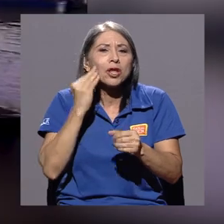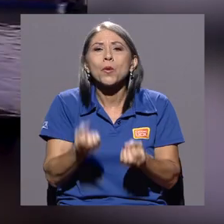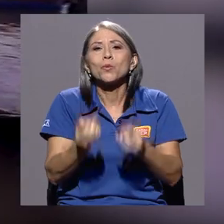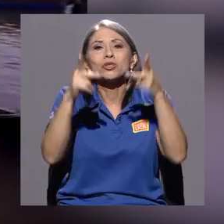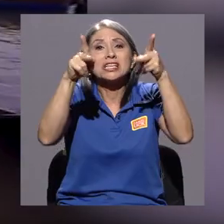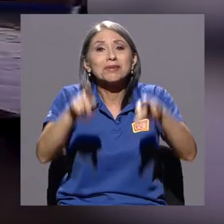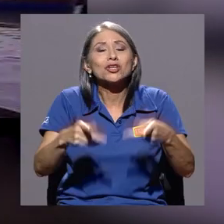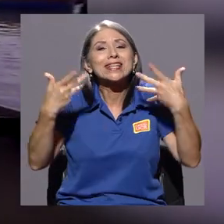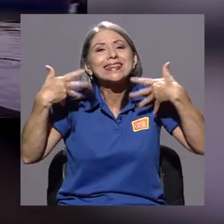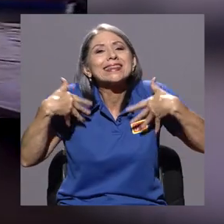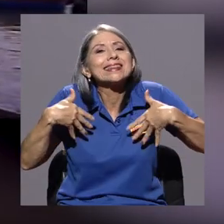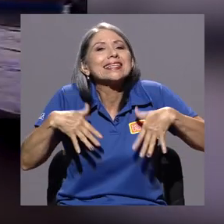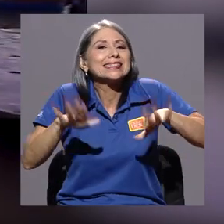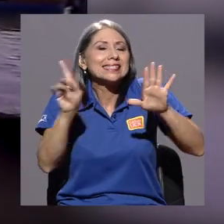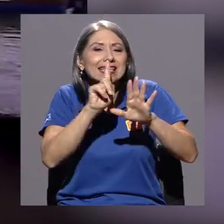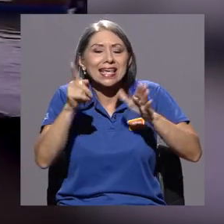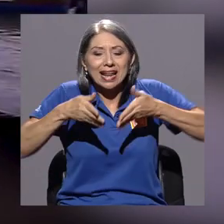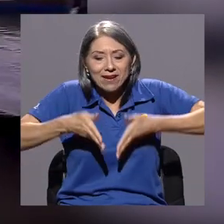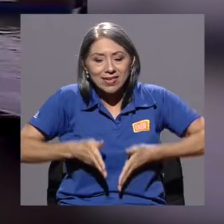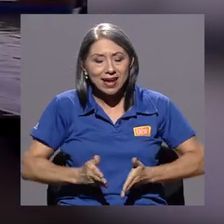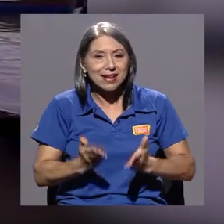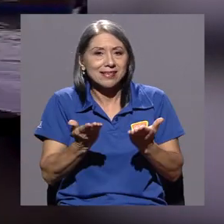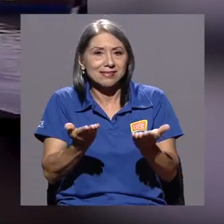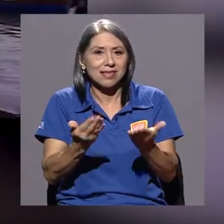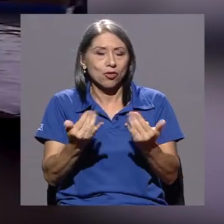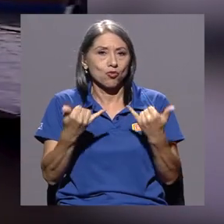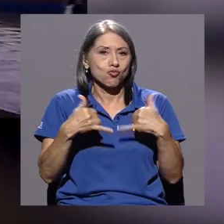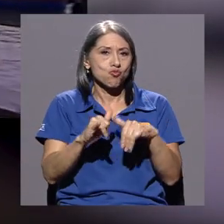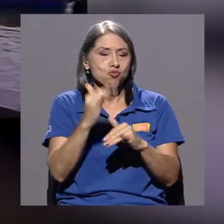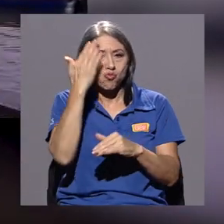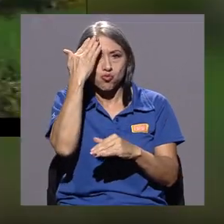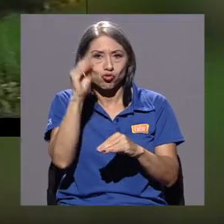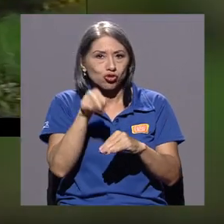habían nacido, señalan los editores de la revista.